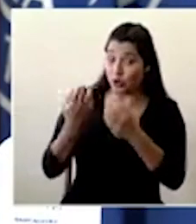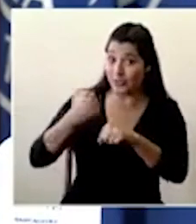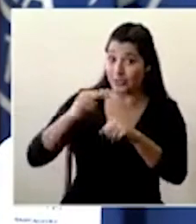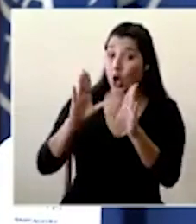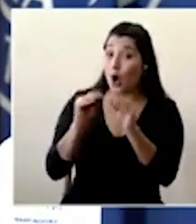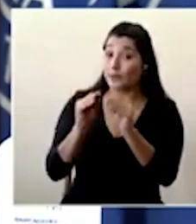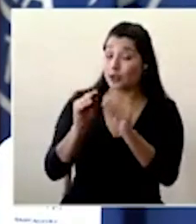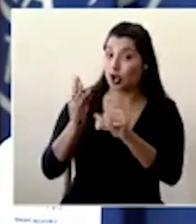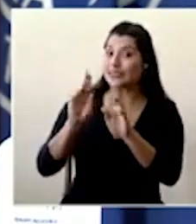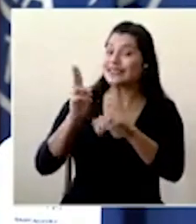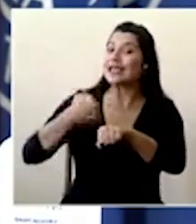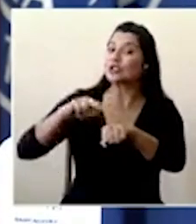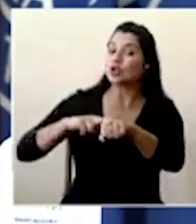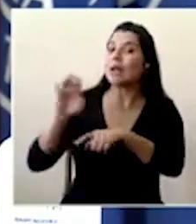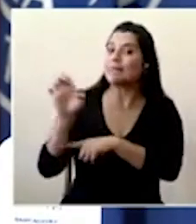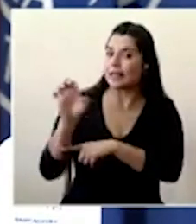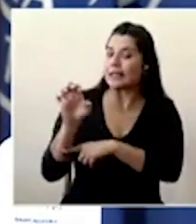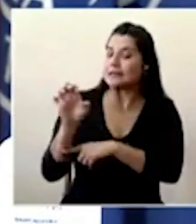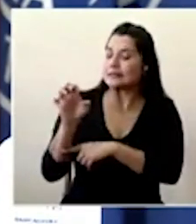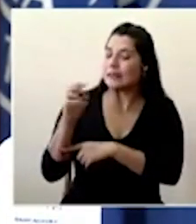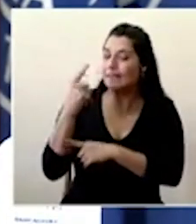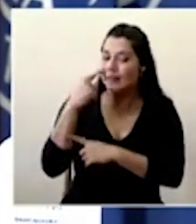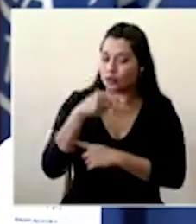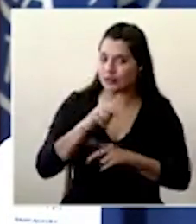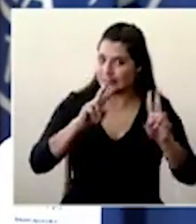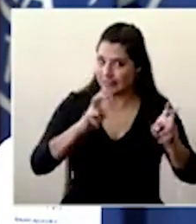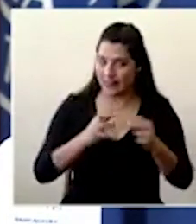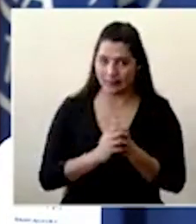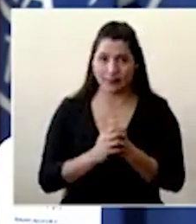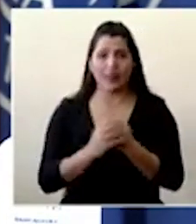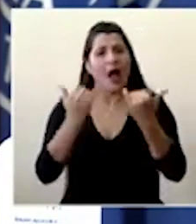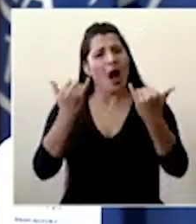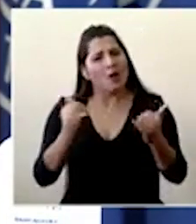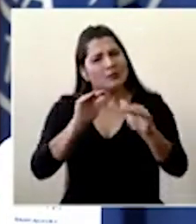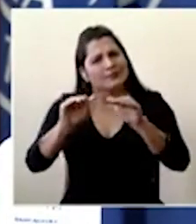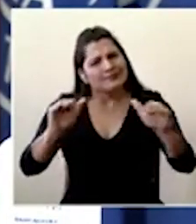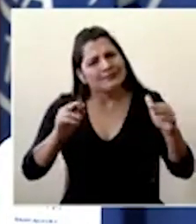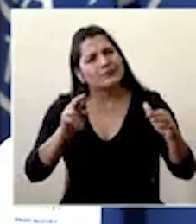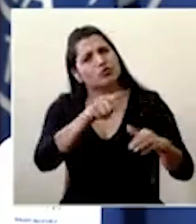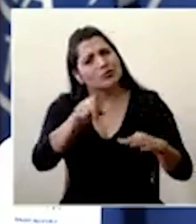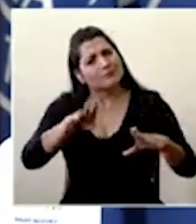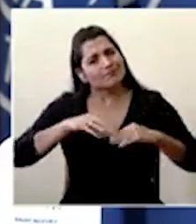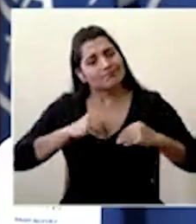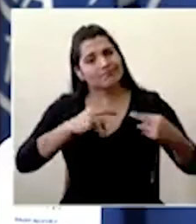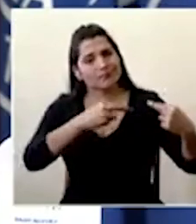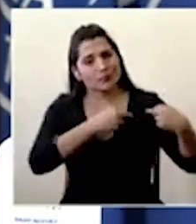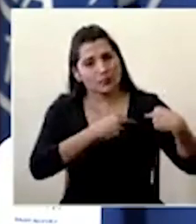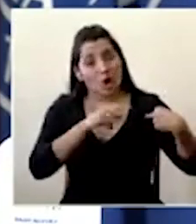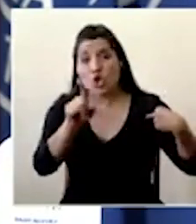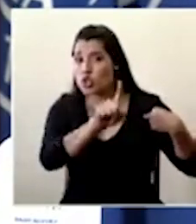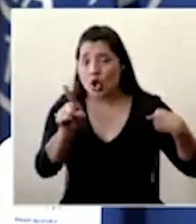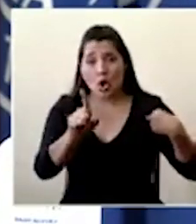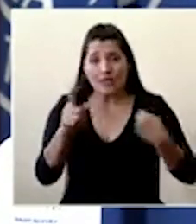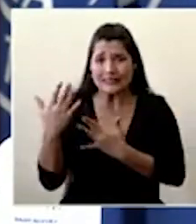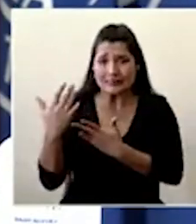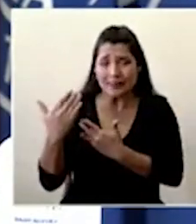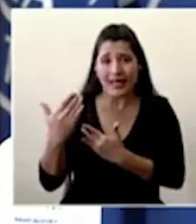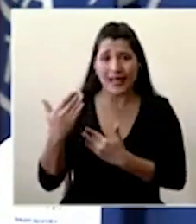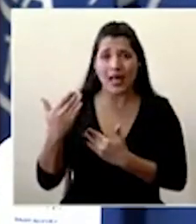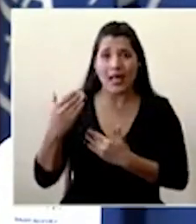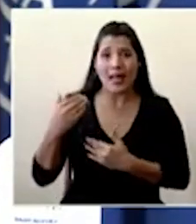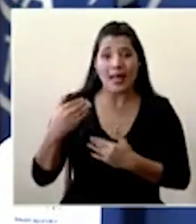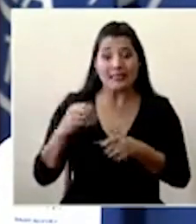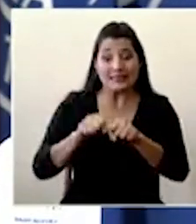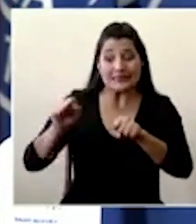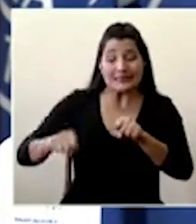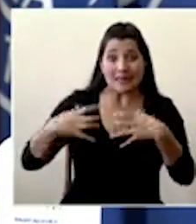y el mensaje final en realidad aquí es todo de verdad responsabilicémonos no esperemos a que el sistema de salud actúe por nosotros